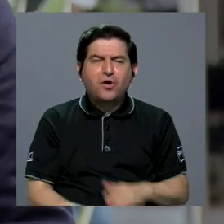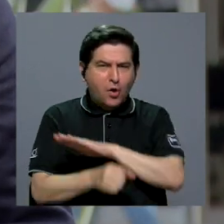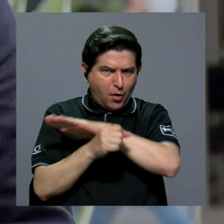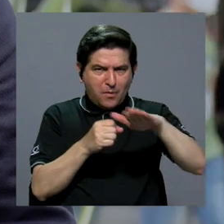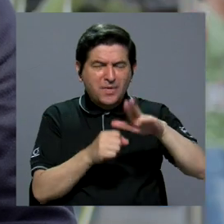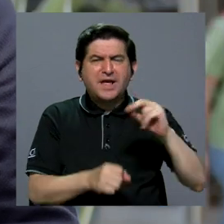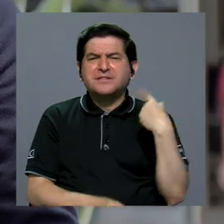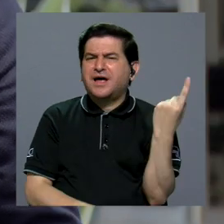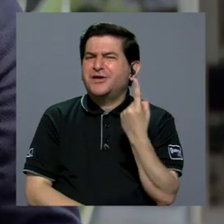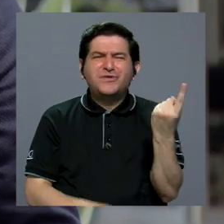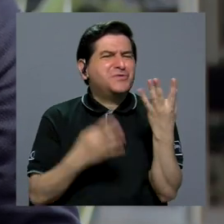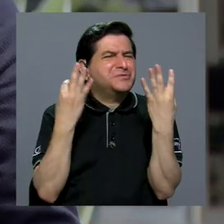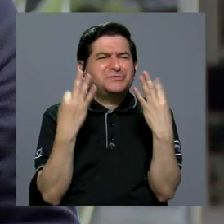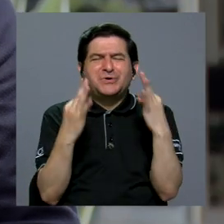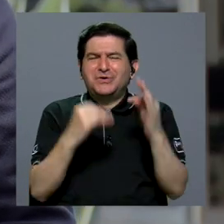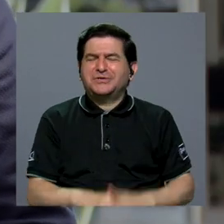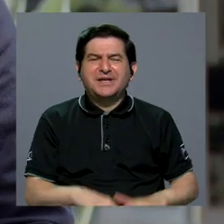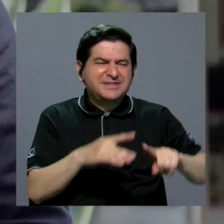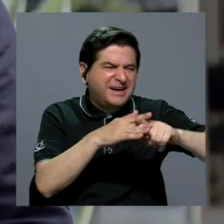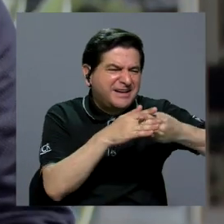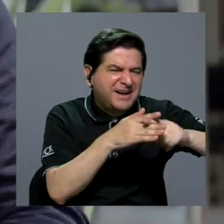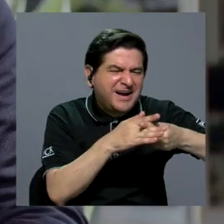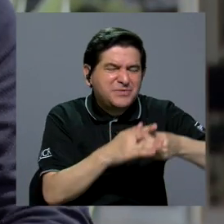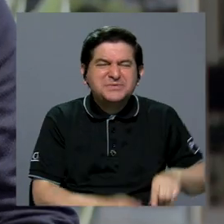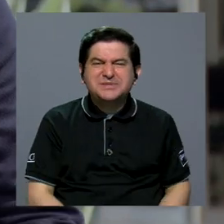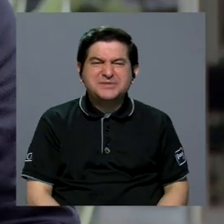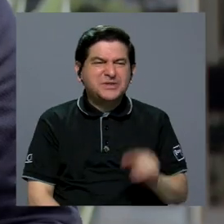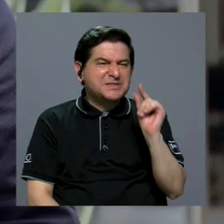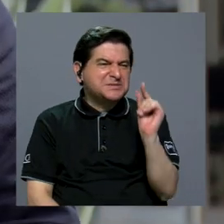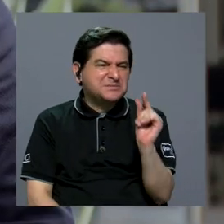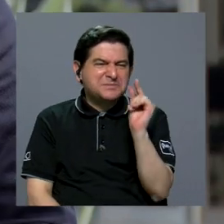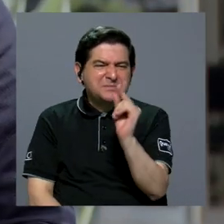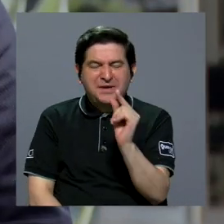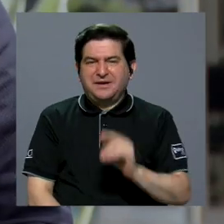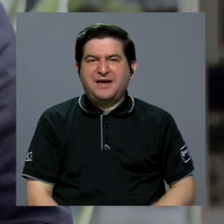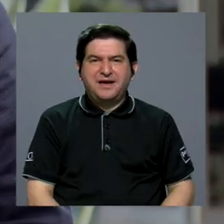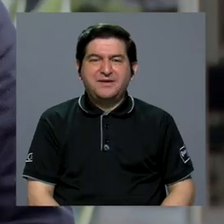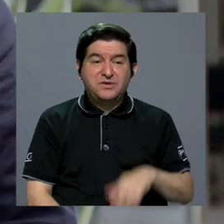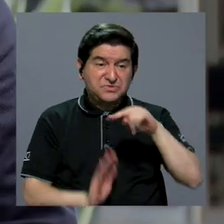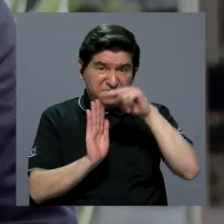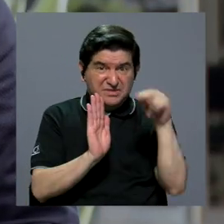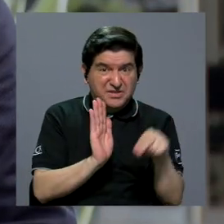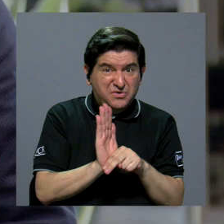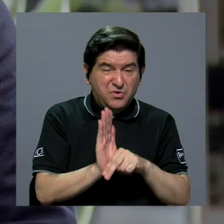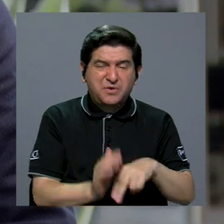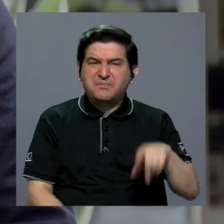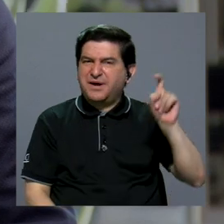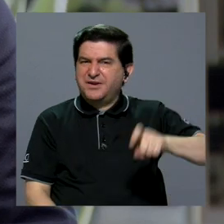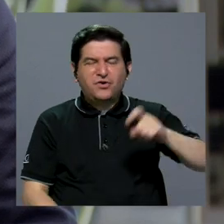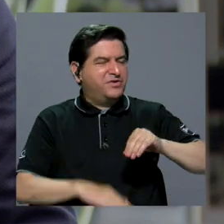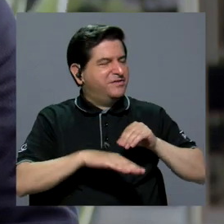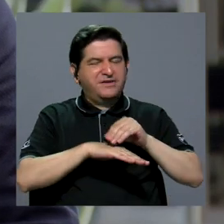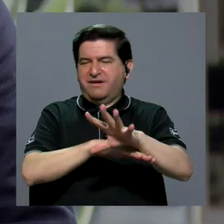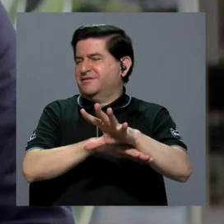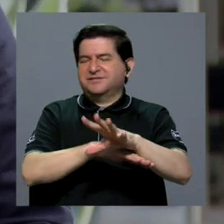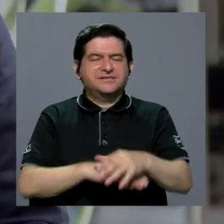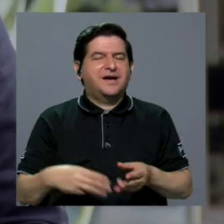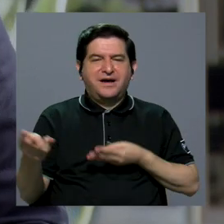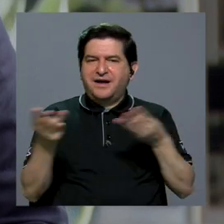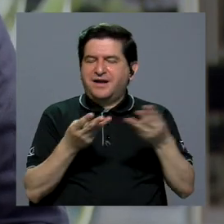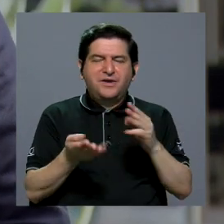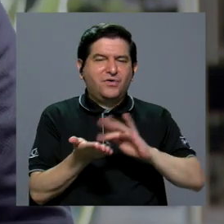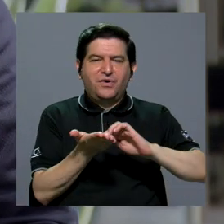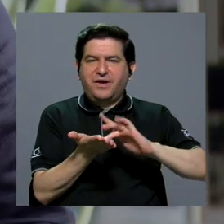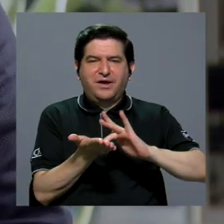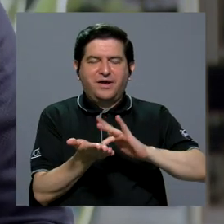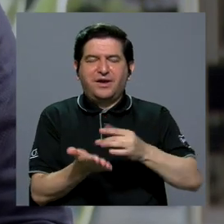tratar de ajustar pequeños, hacer pequeños ajustes en la normativa, no necesariamente tiene incidencia sobre el mercado